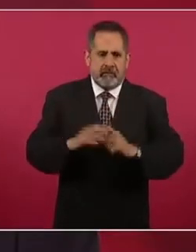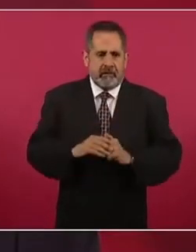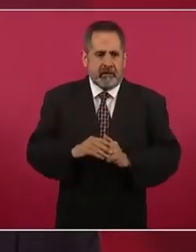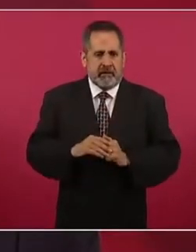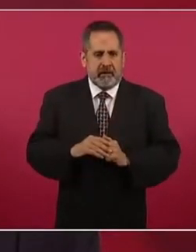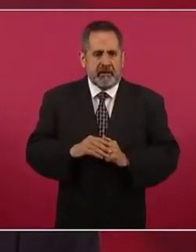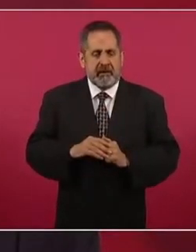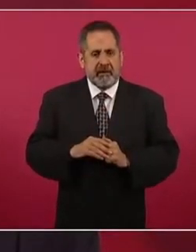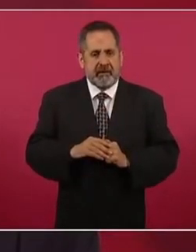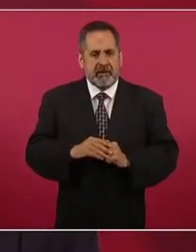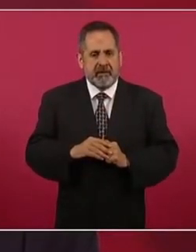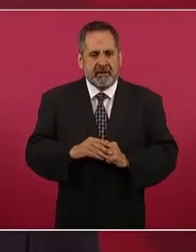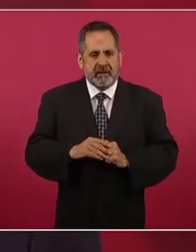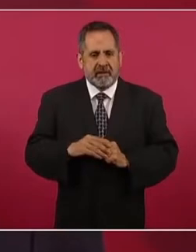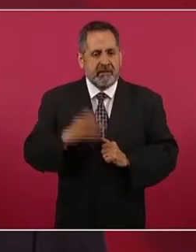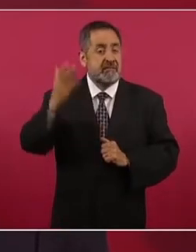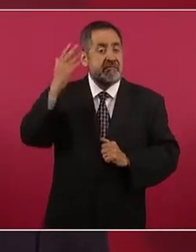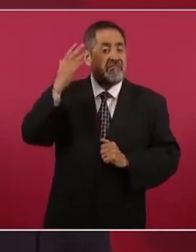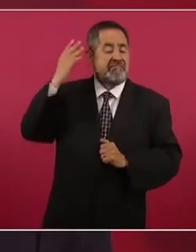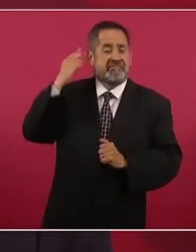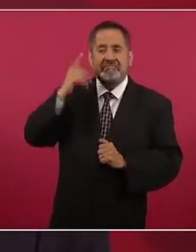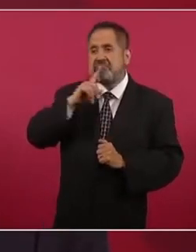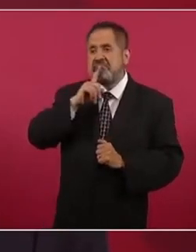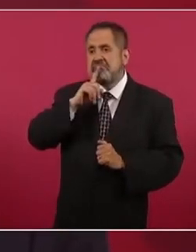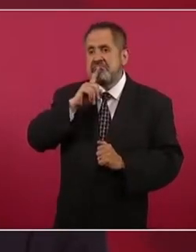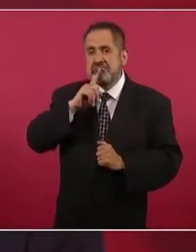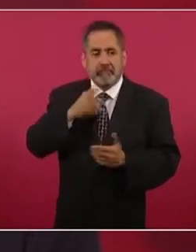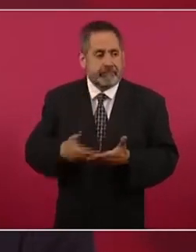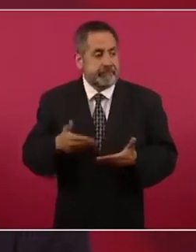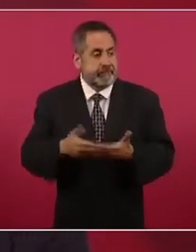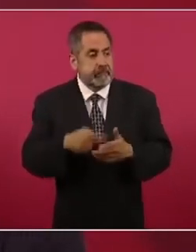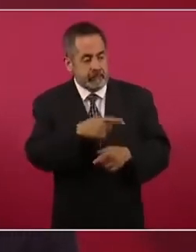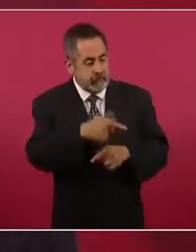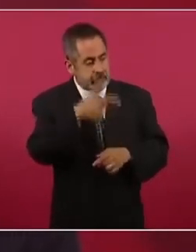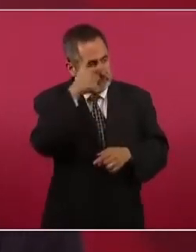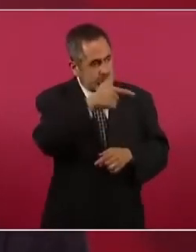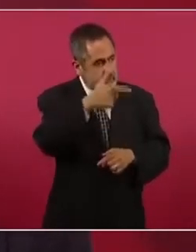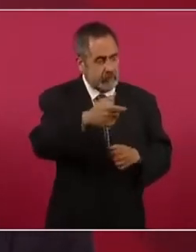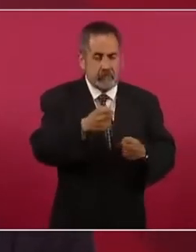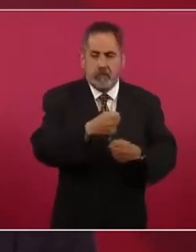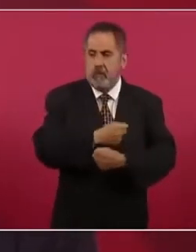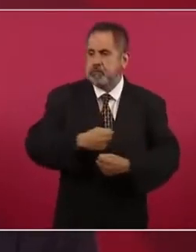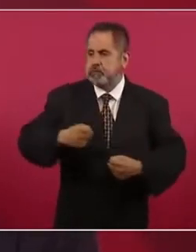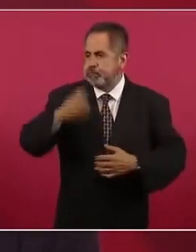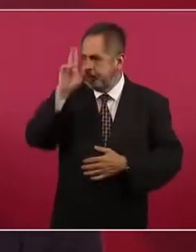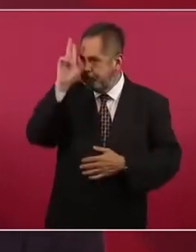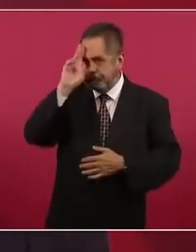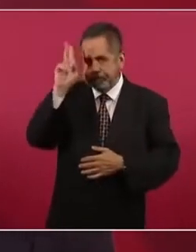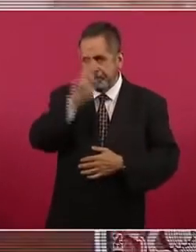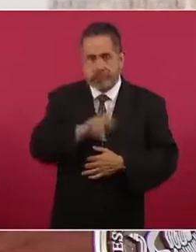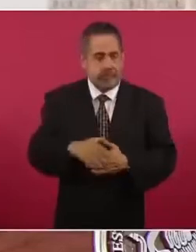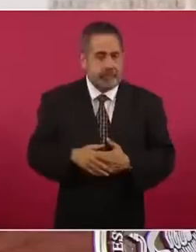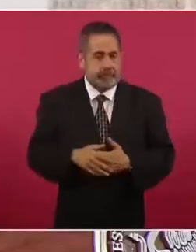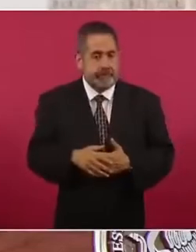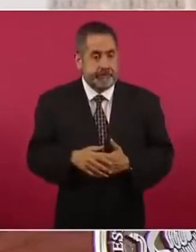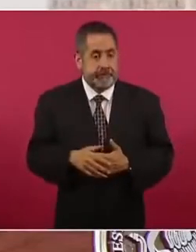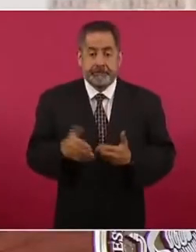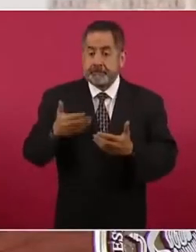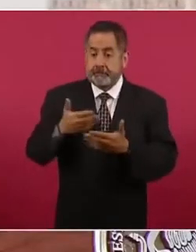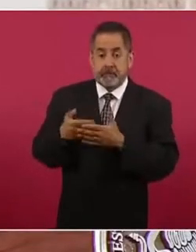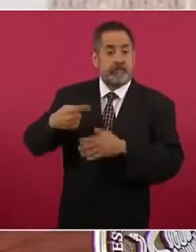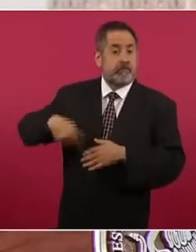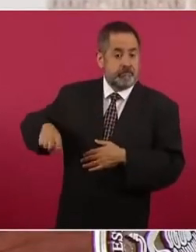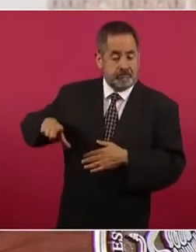Antes estos temas no se trataban, ahora una parte de la publicidad del gobierno